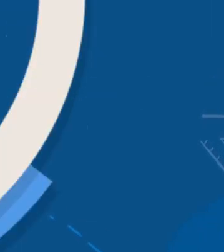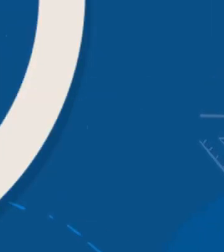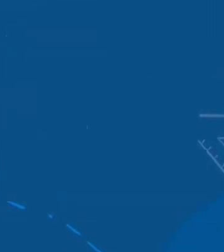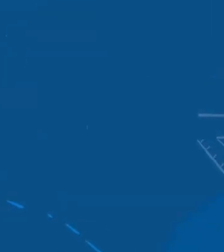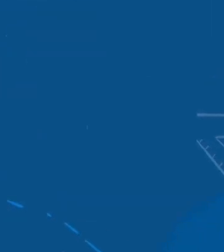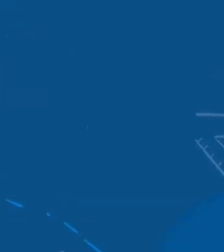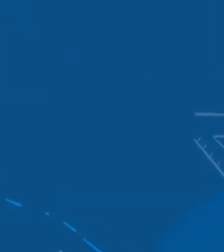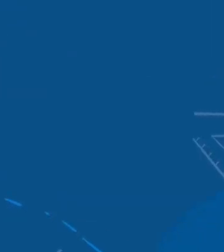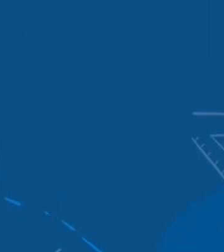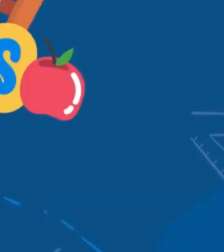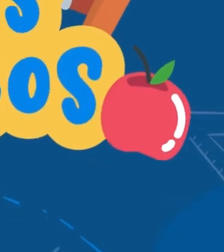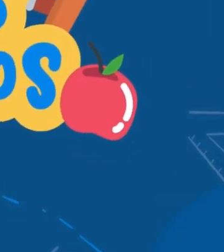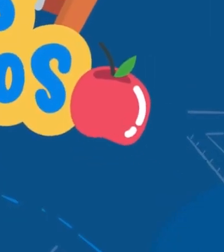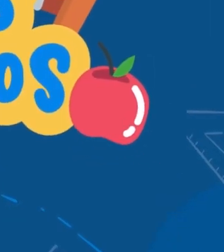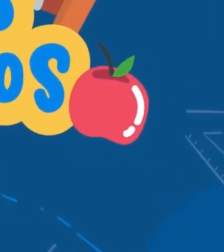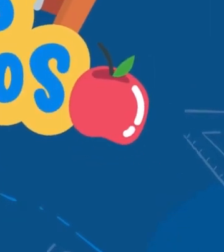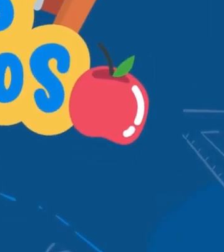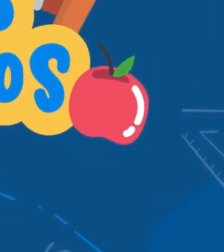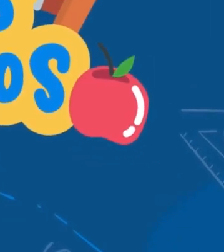suscríbete. Saludos.